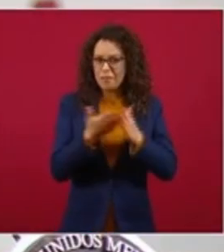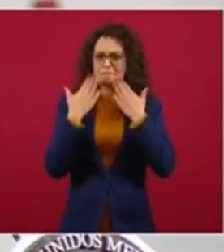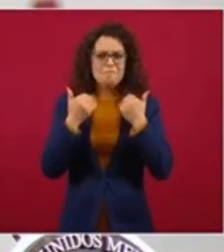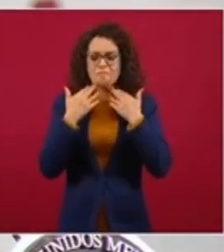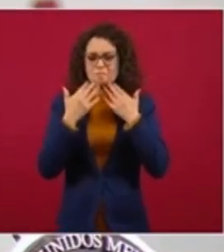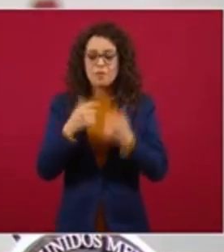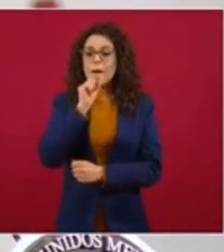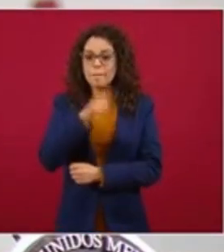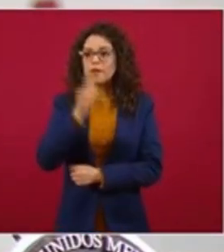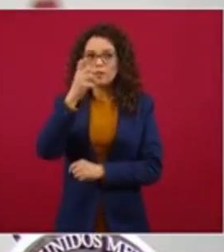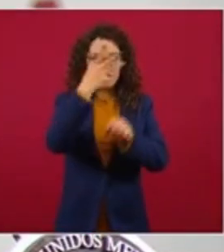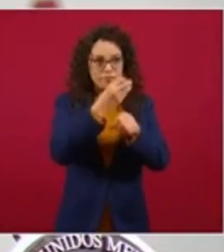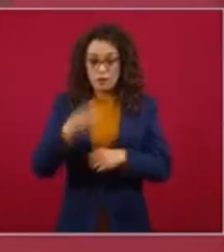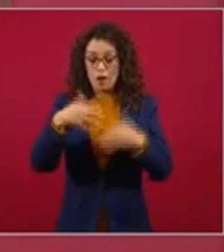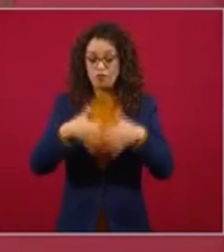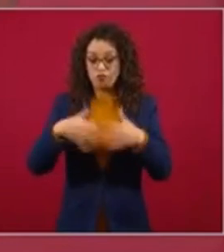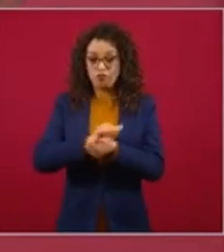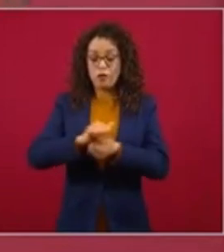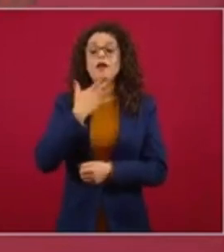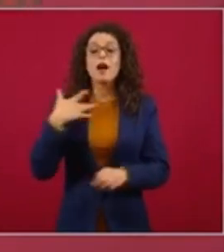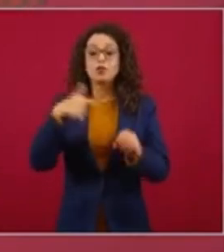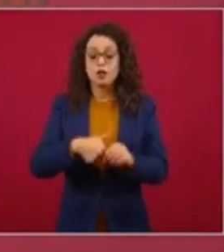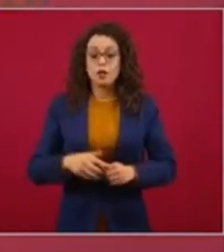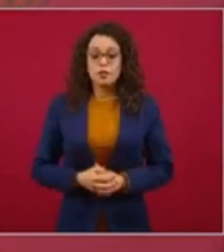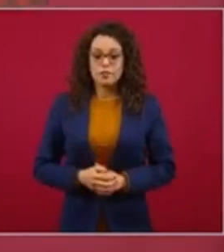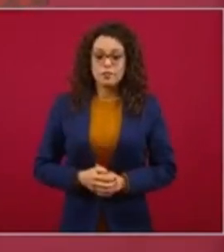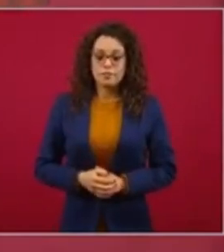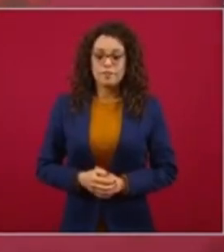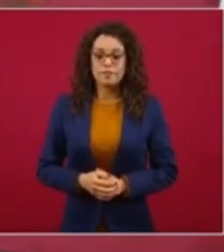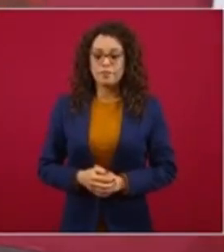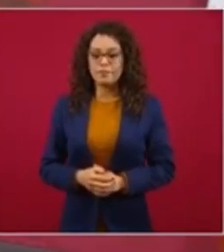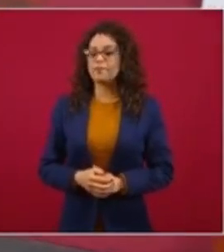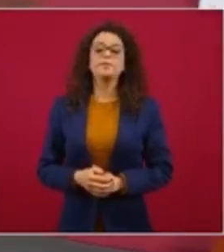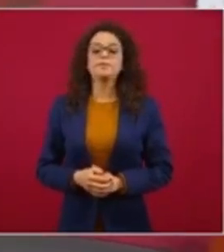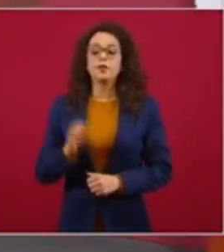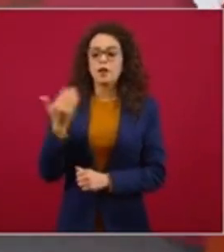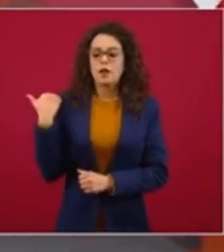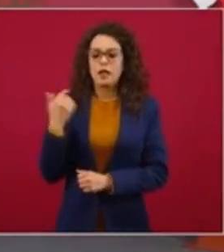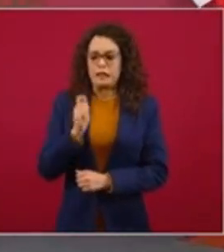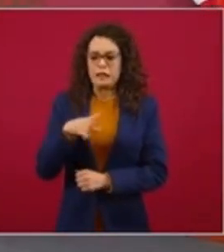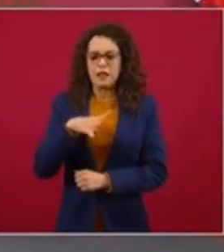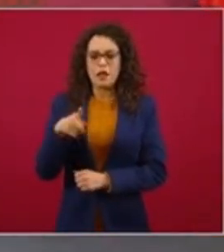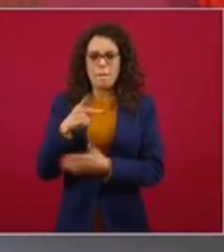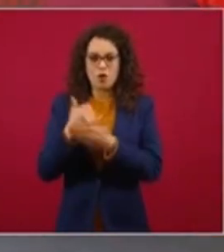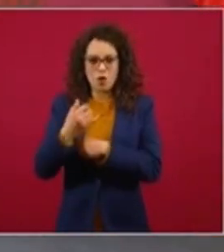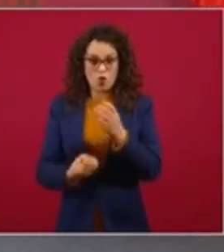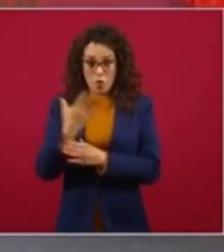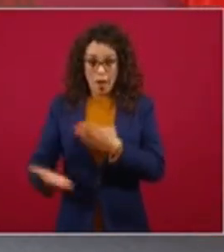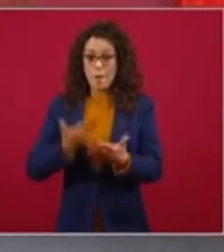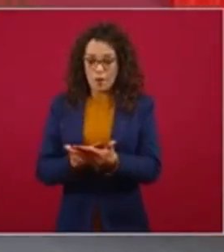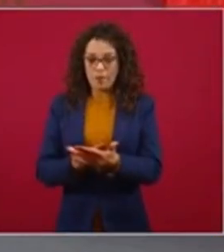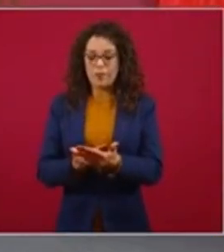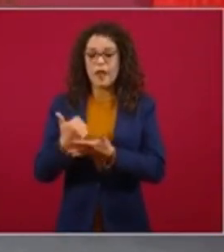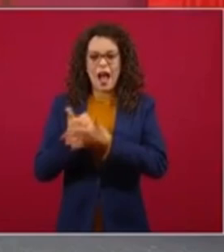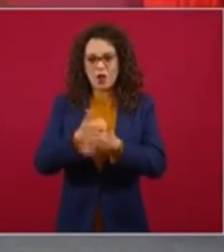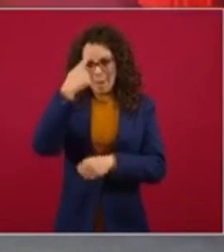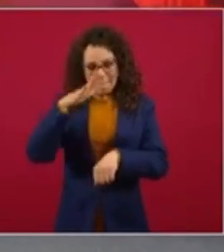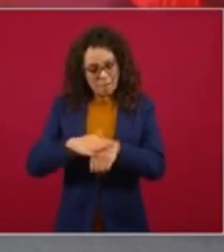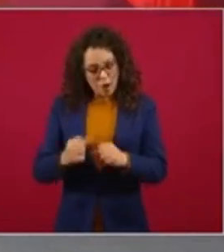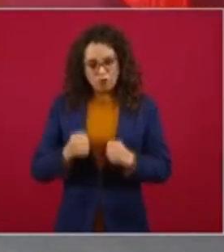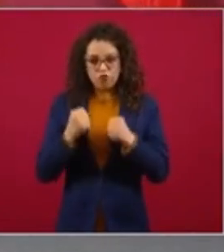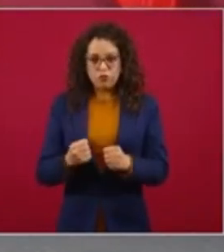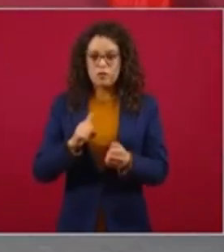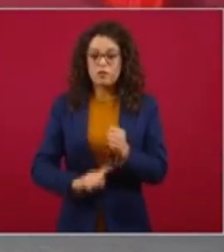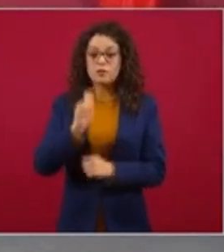rehabilitación. Ahí vamos, avanzando. Acaba de presentarse un proyecto nuevo que va a reforzar, que es una inversión de